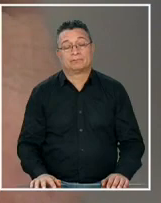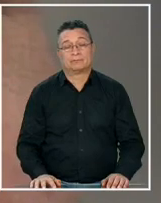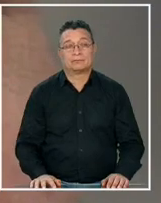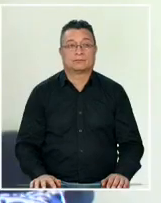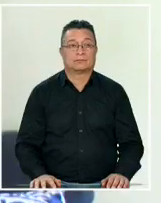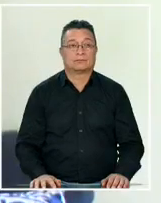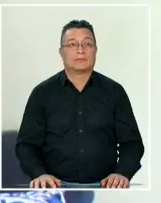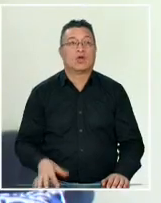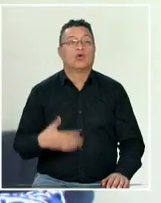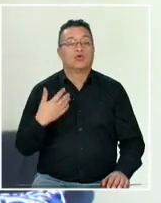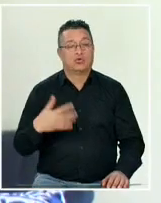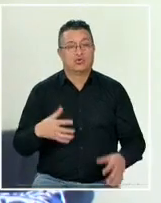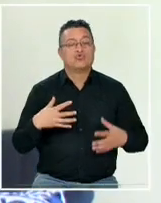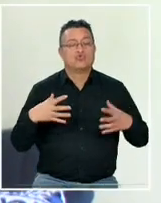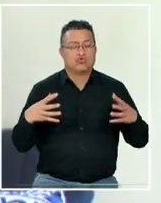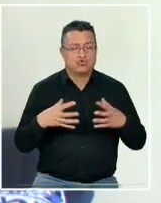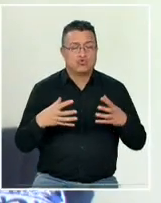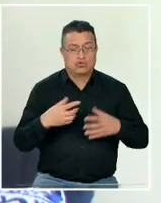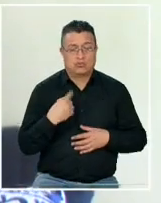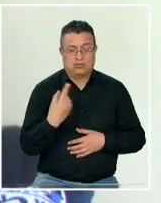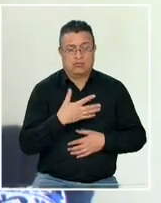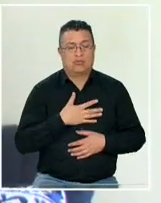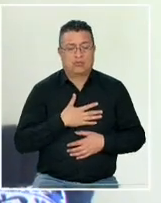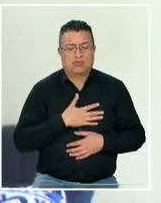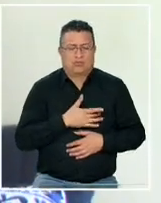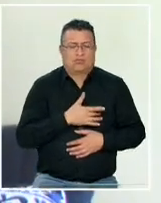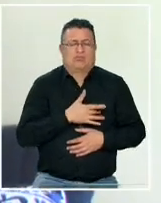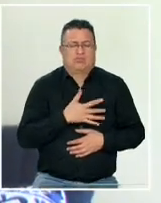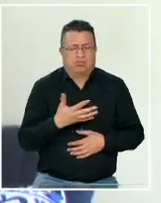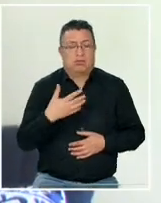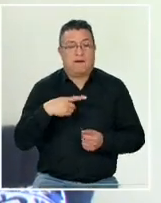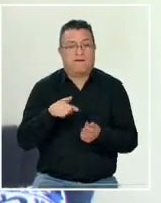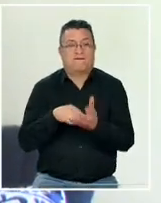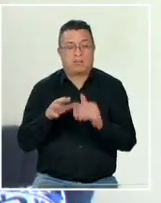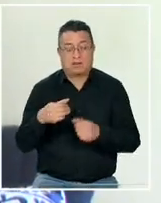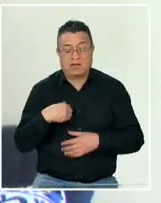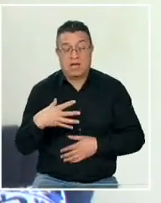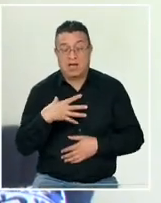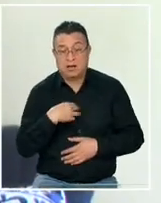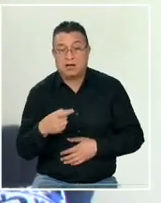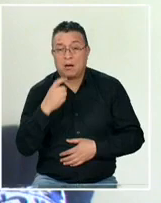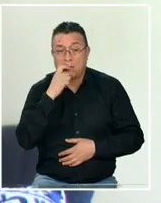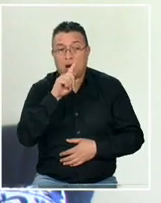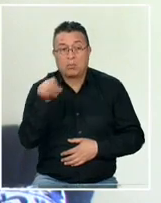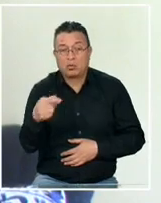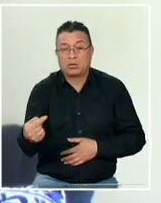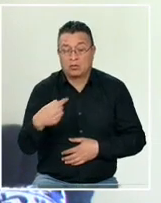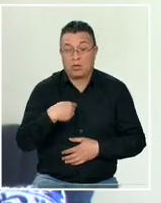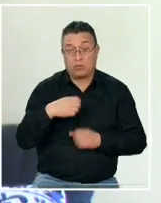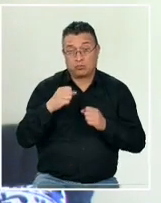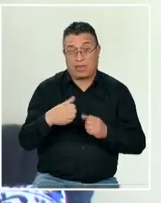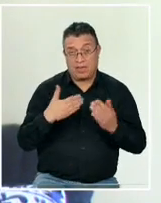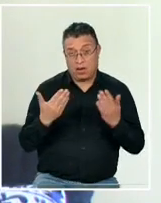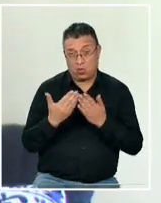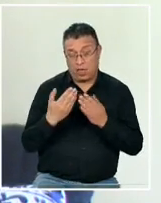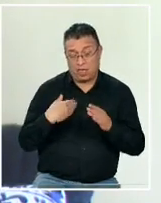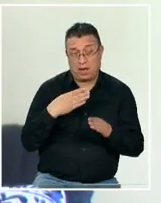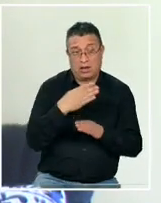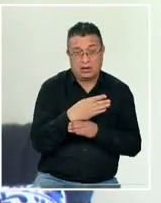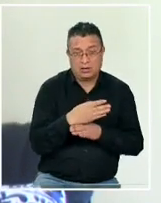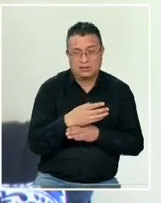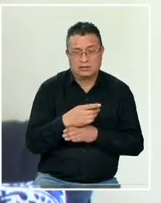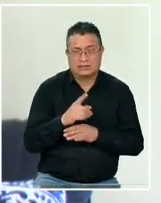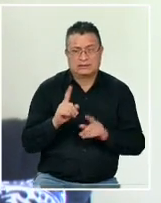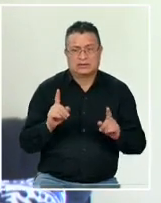es muy fuerte para nosotros como familia y cuando nuestro hijo nos pregunta papi ¿puedo ir al colegio? no